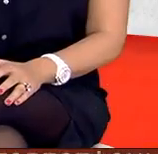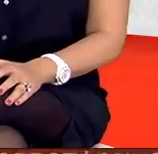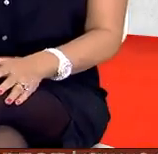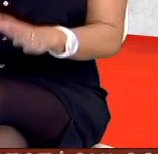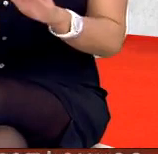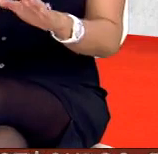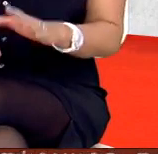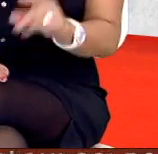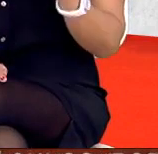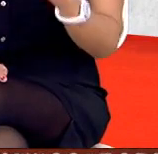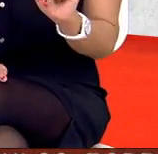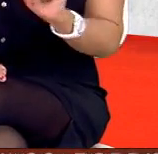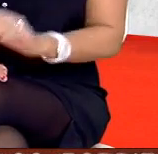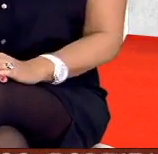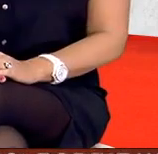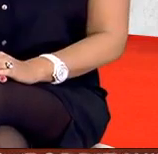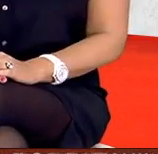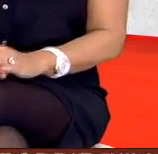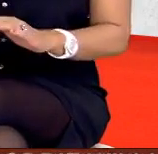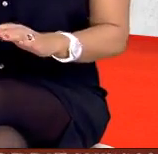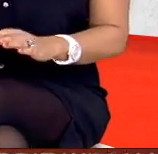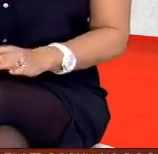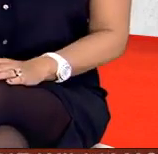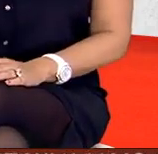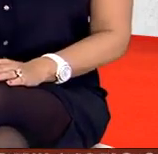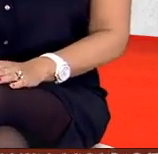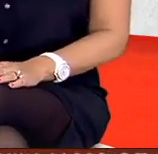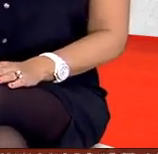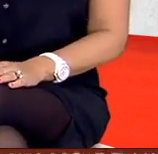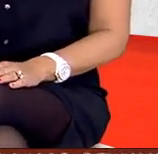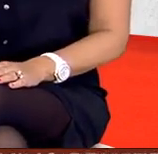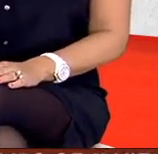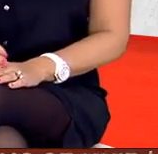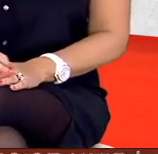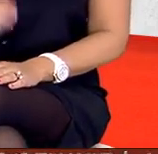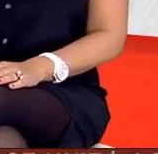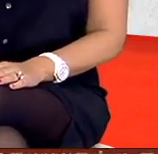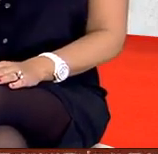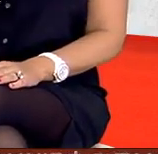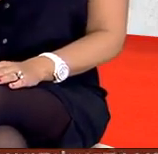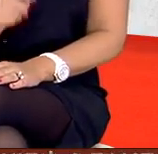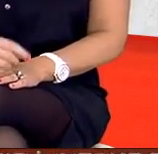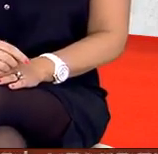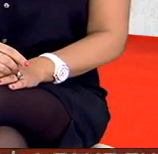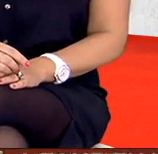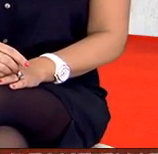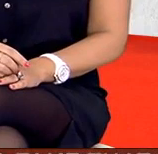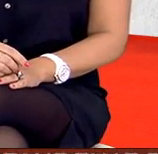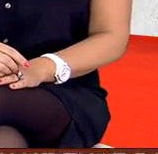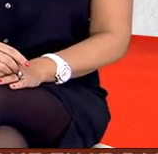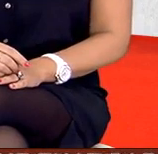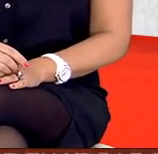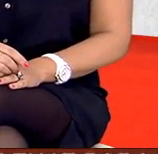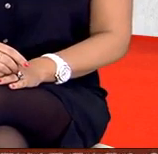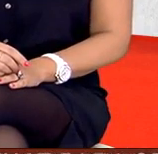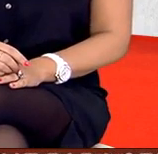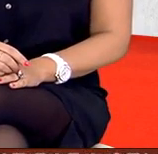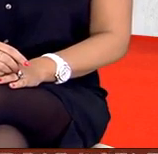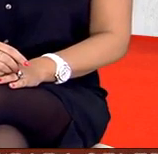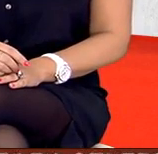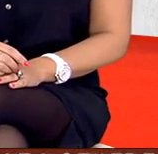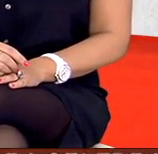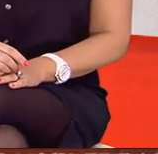me hayan acompañado les recuerdo mis redes sociales y mi blog soy Jimena Cardona esto fue Al día con la moda y tú y yo nos vemos la próxima semana